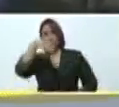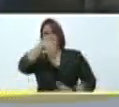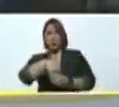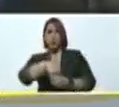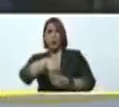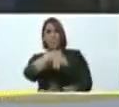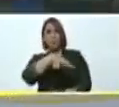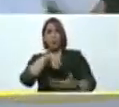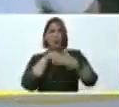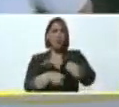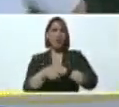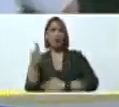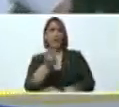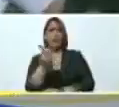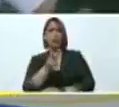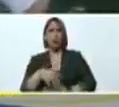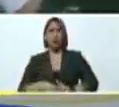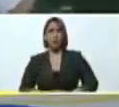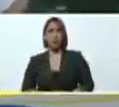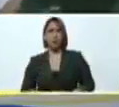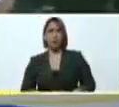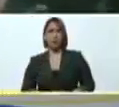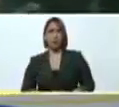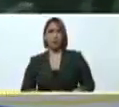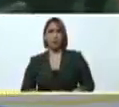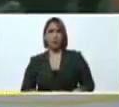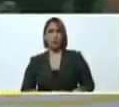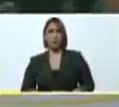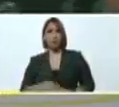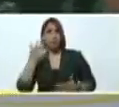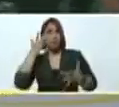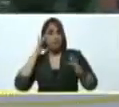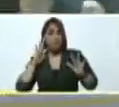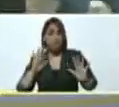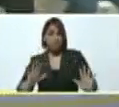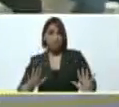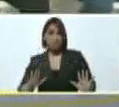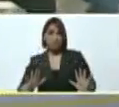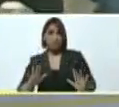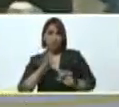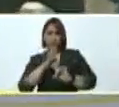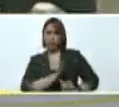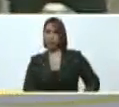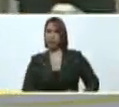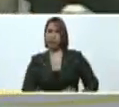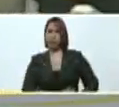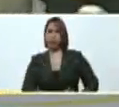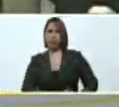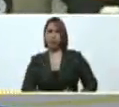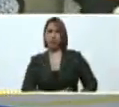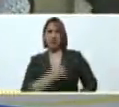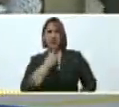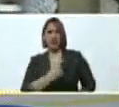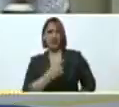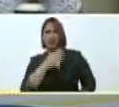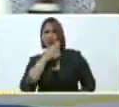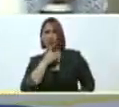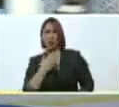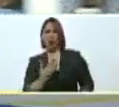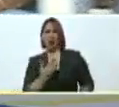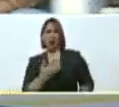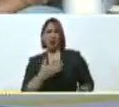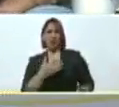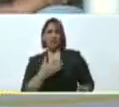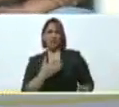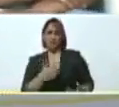asuntos internos de Venezuela y pretende descalificar las elecciones que se vienen preparando